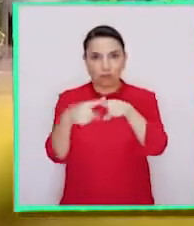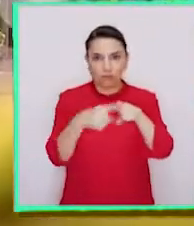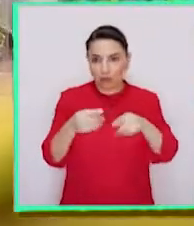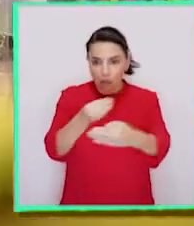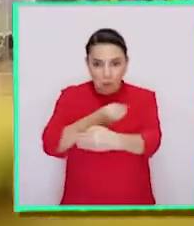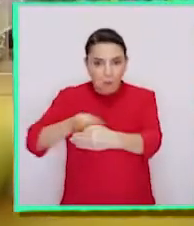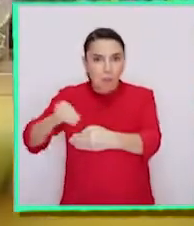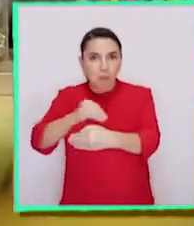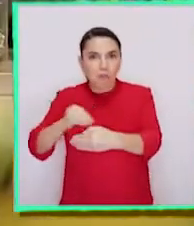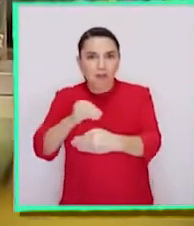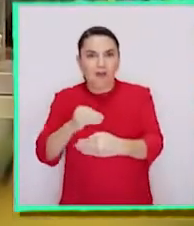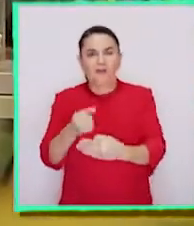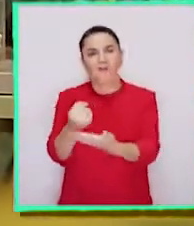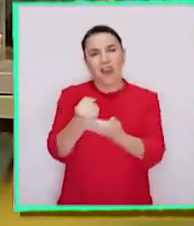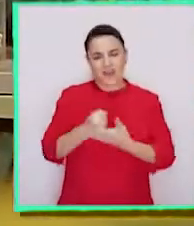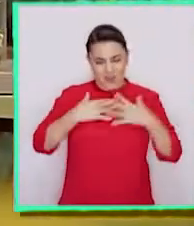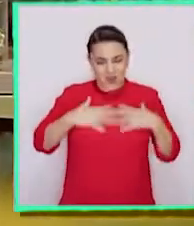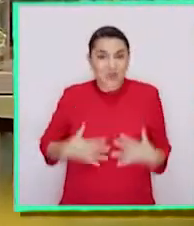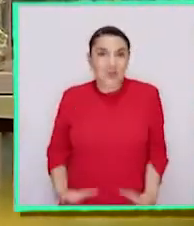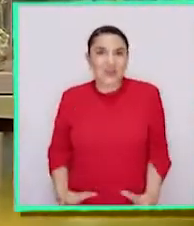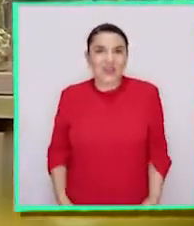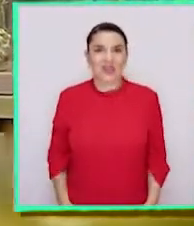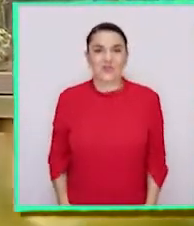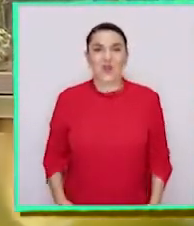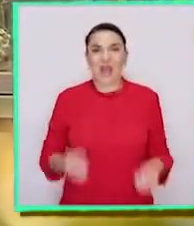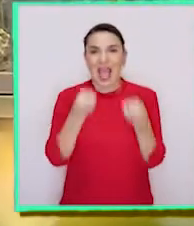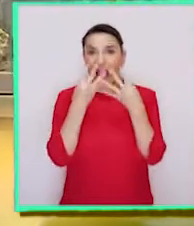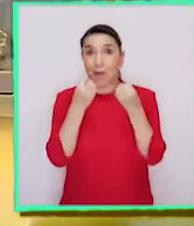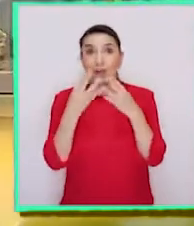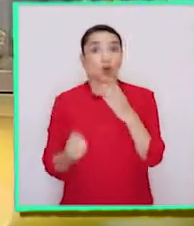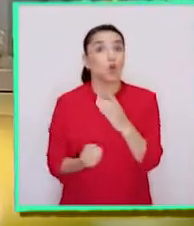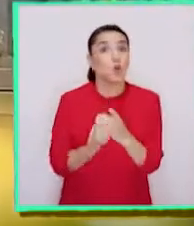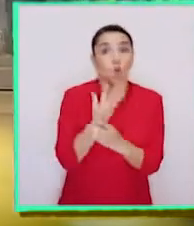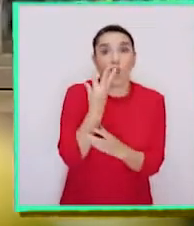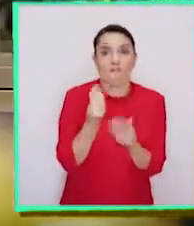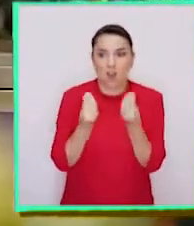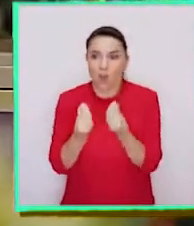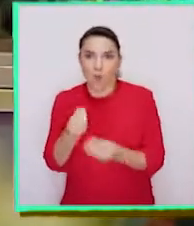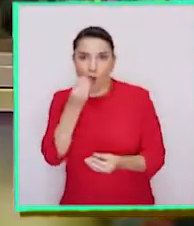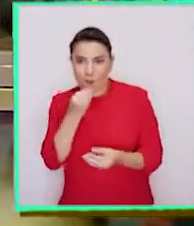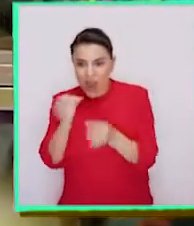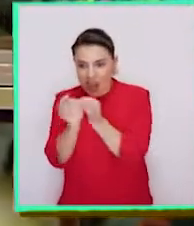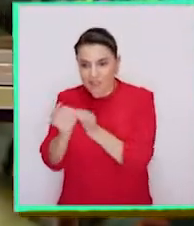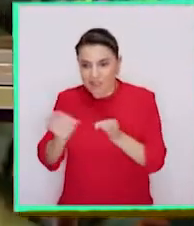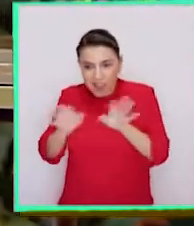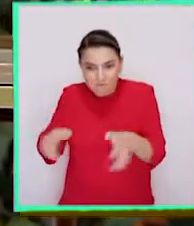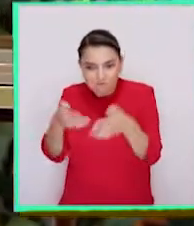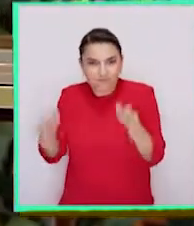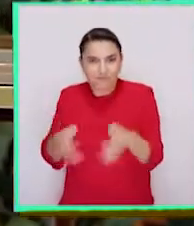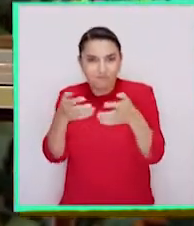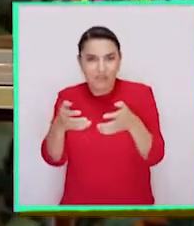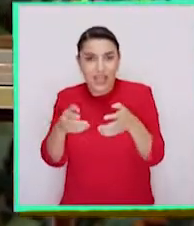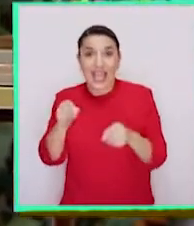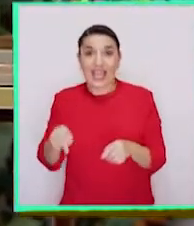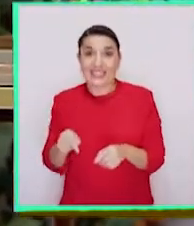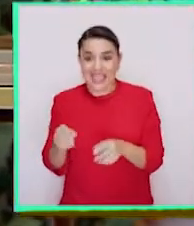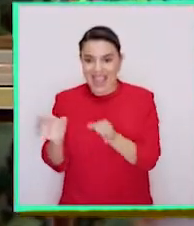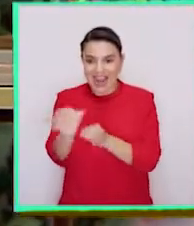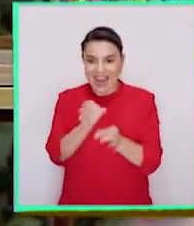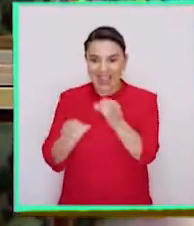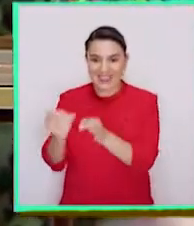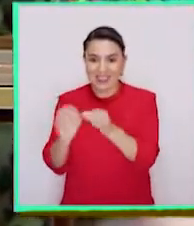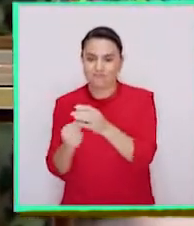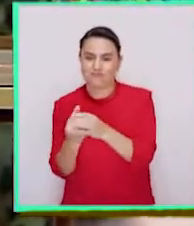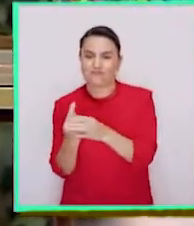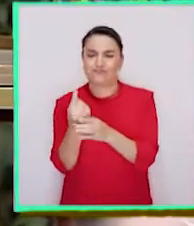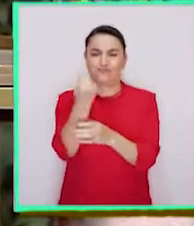formas y son muy nutritivas para nuestro cuerpo. Aprendimos una nueva forma de comerlos, ¿verdad? ¡Hacerlas crecer en